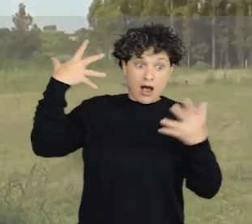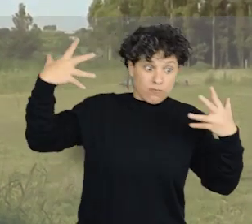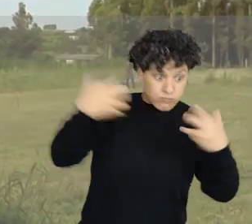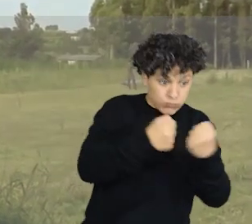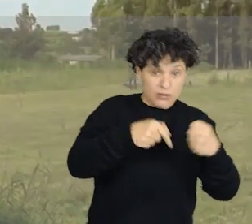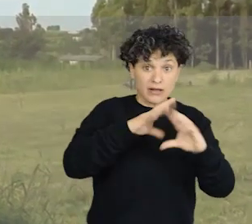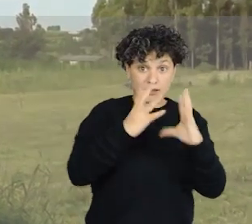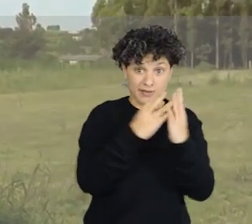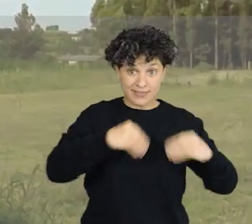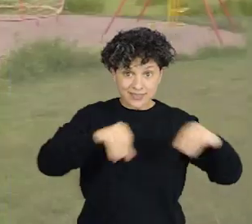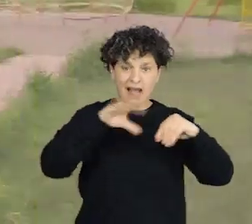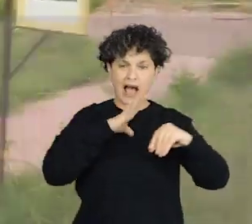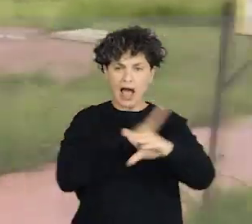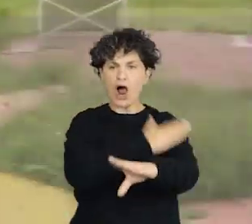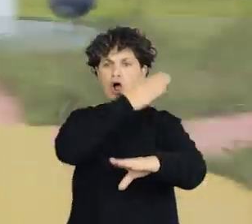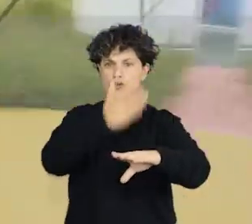regional de un continente.